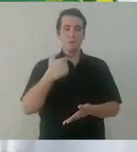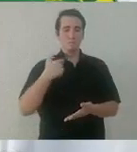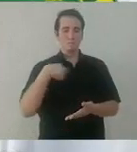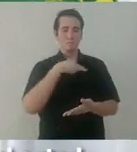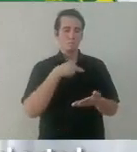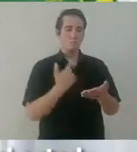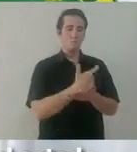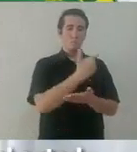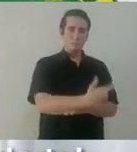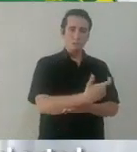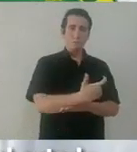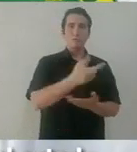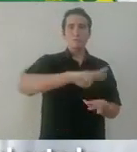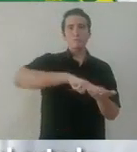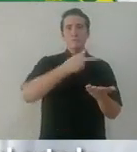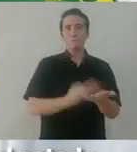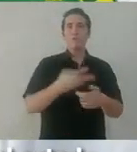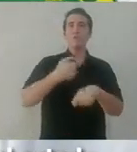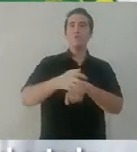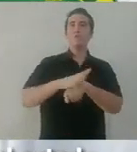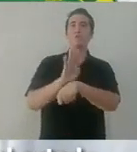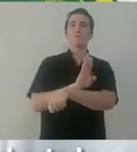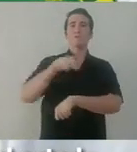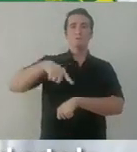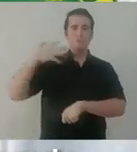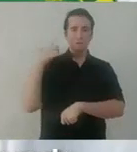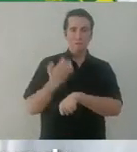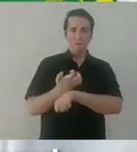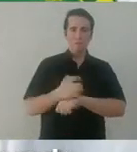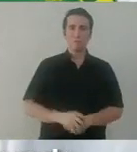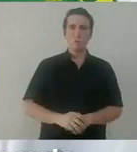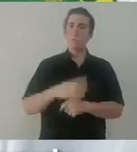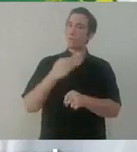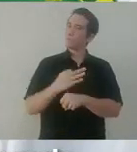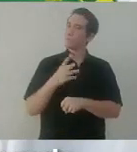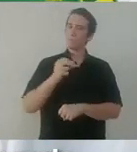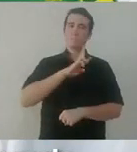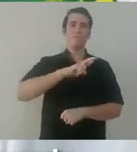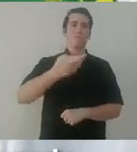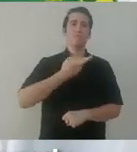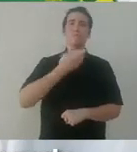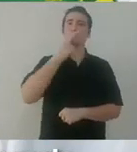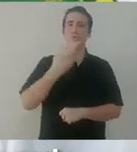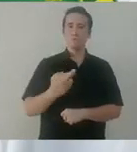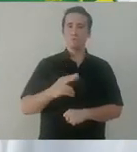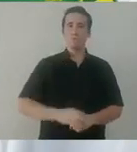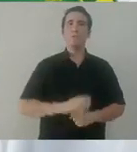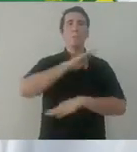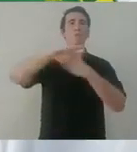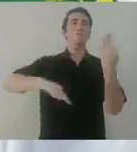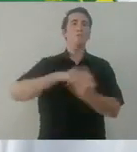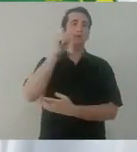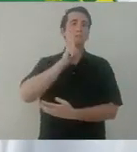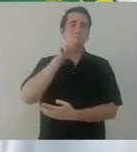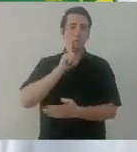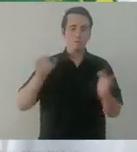pusimos nosotros y llegar a duplicar el número de beneficiarios en el estado, aunque por el momento no hemos recibido respuesta. Para todas